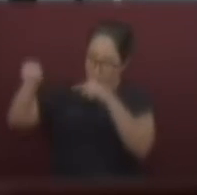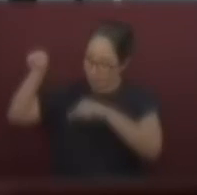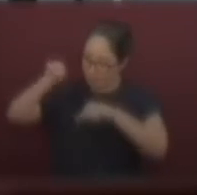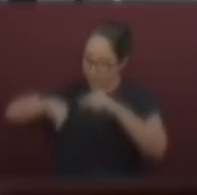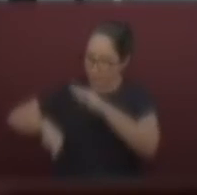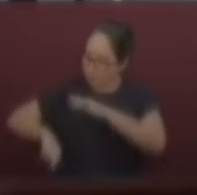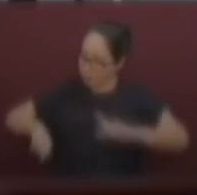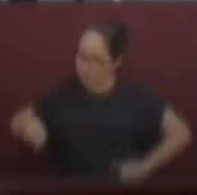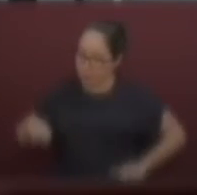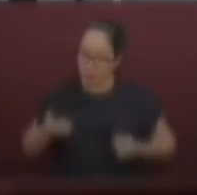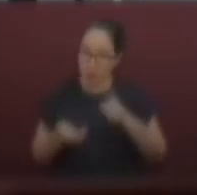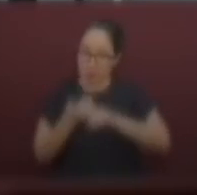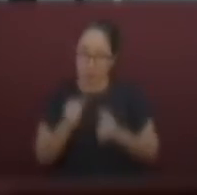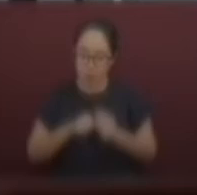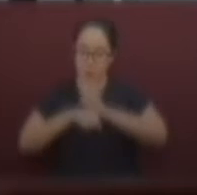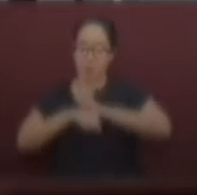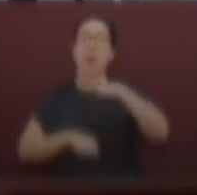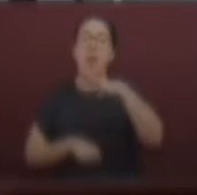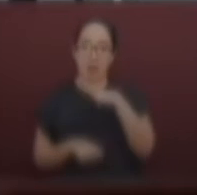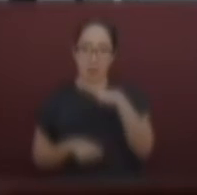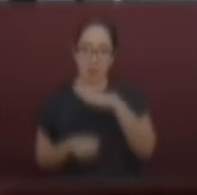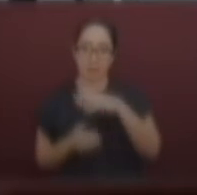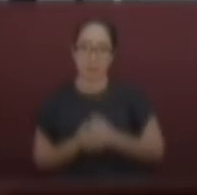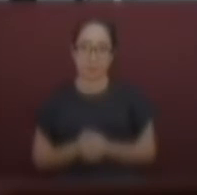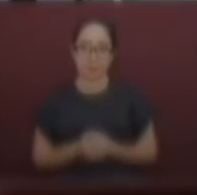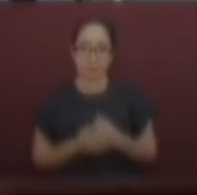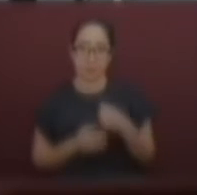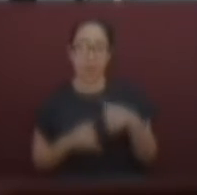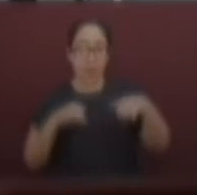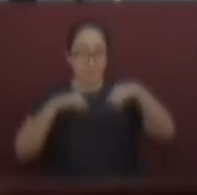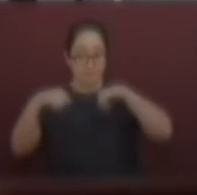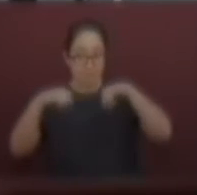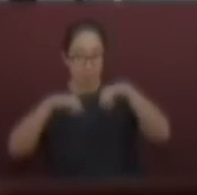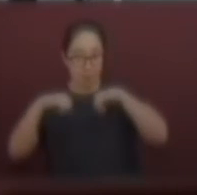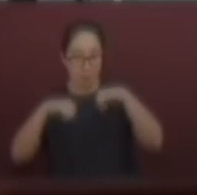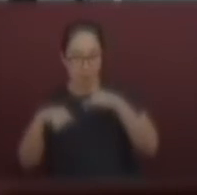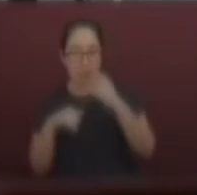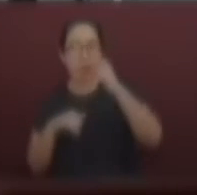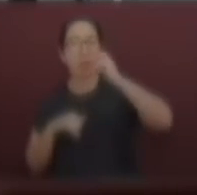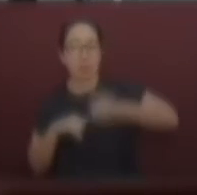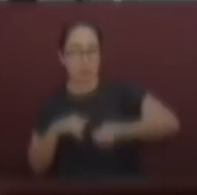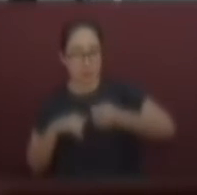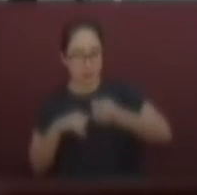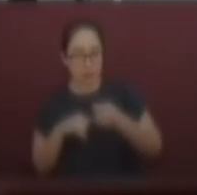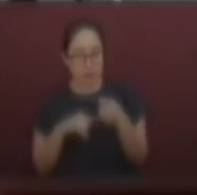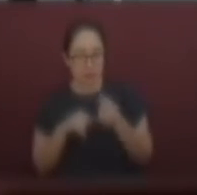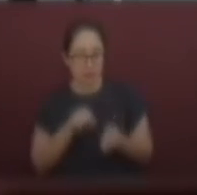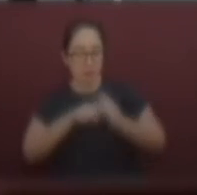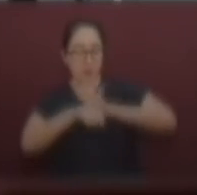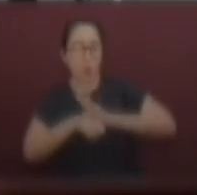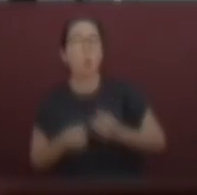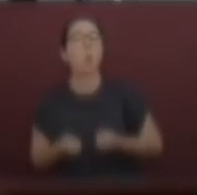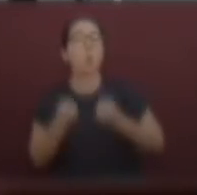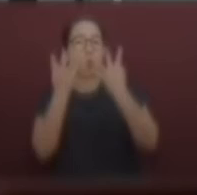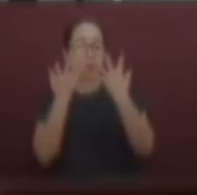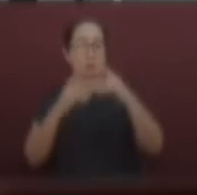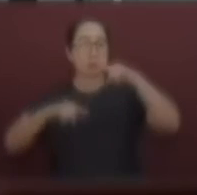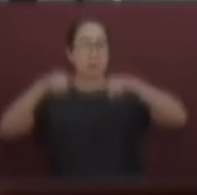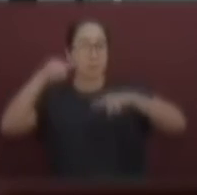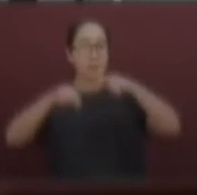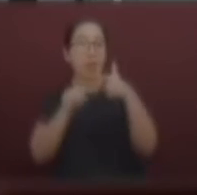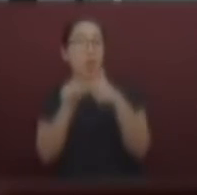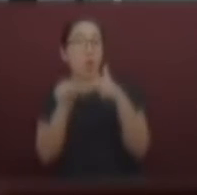casos positivos a COVID-19. En el mapa, se ve reflejada la carga de enfermedad según la